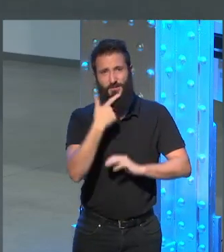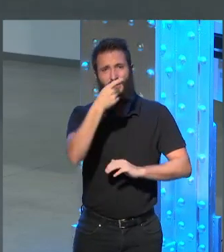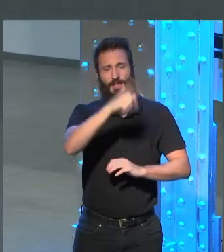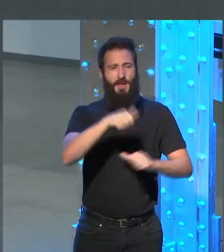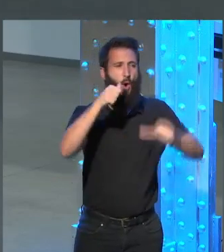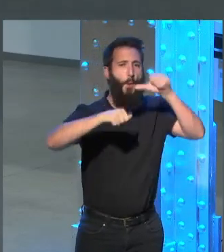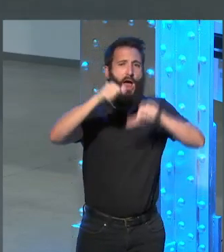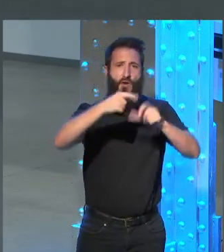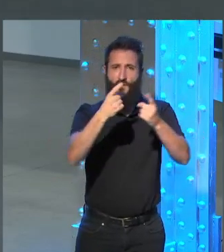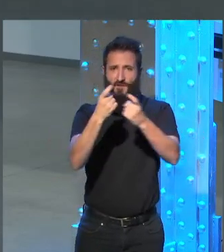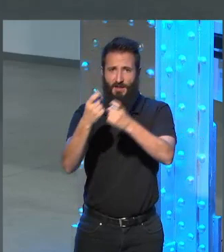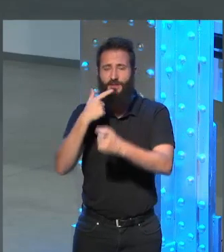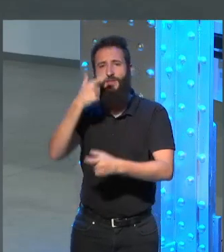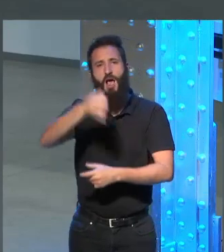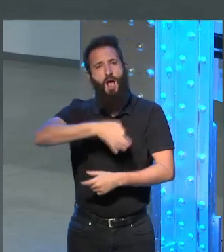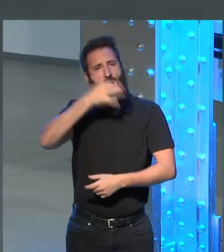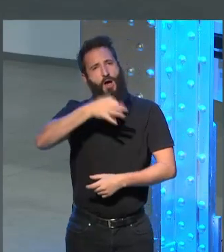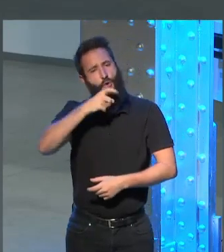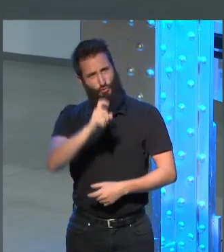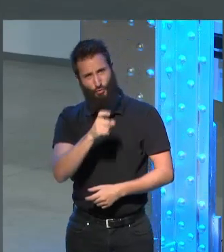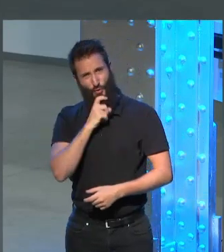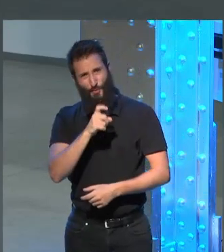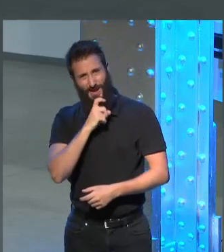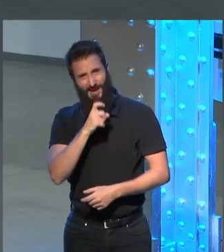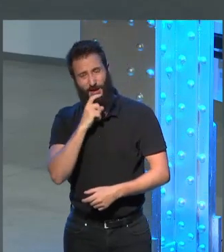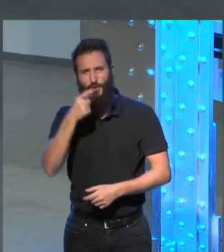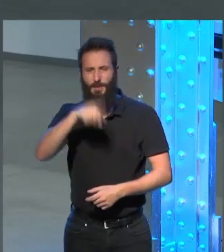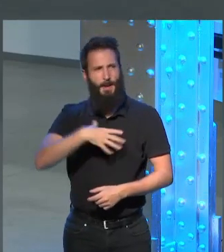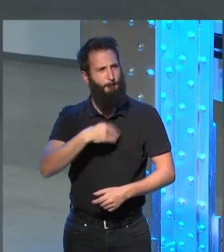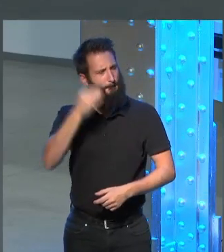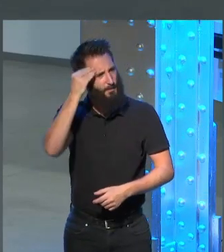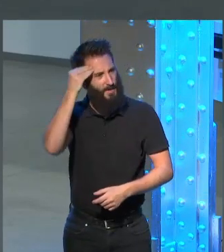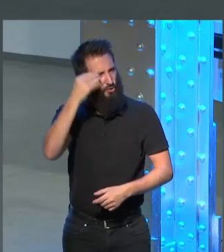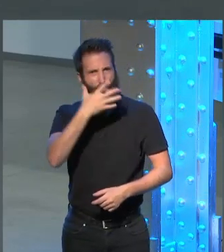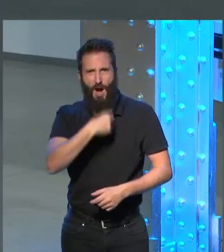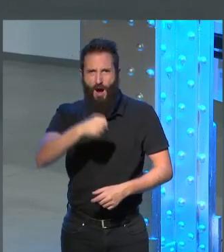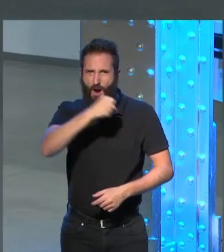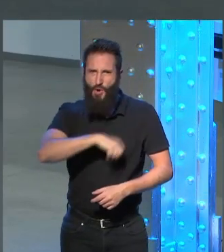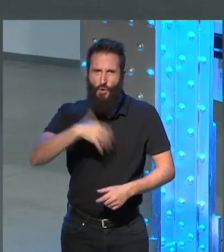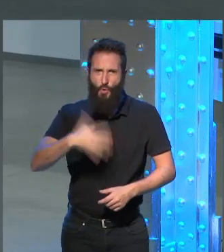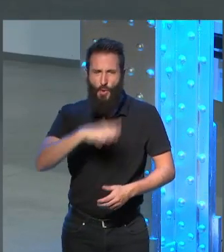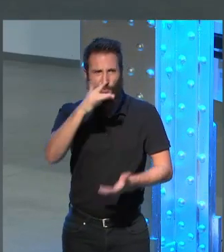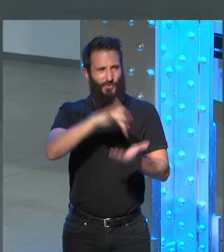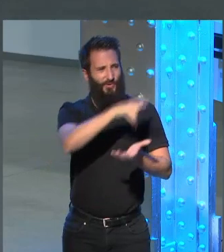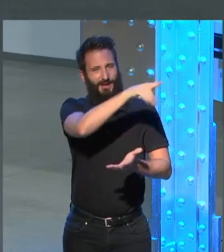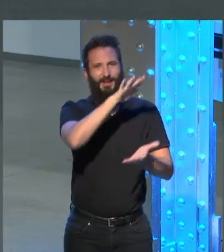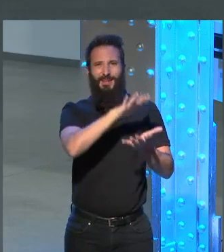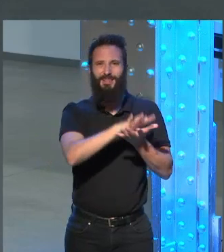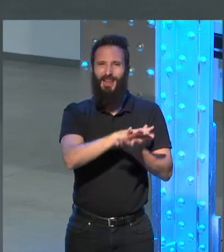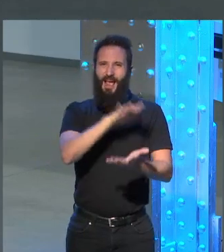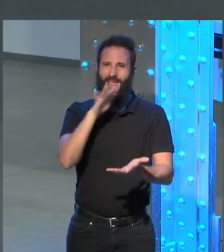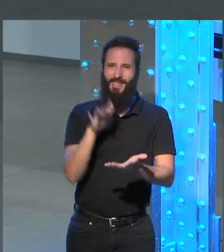cuántas operaciones hablaba con cierta dificultad pero lo que era extraordinario era la serenidad y la